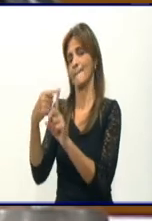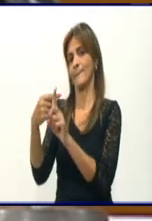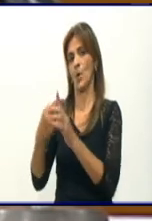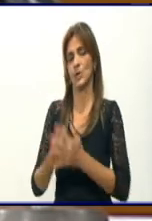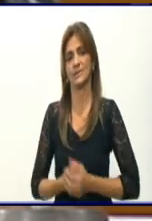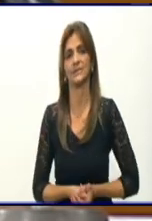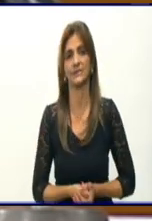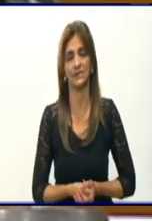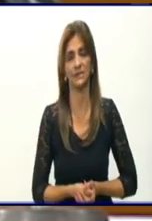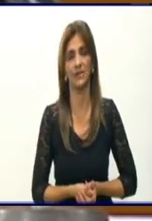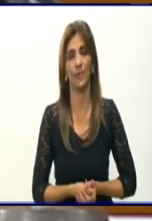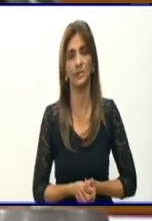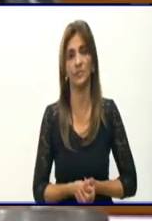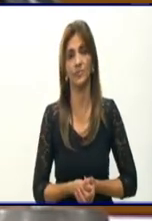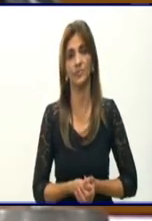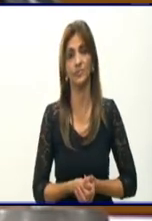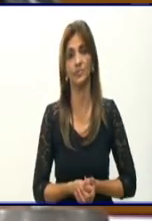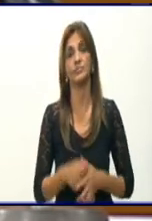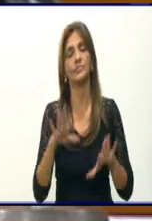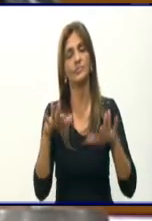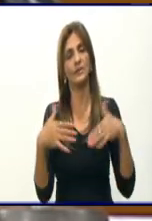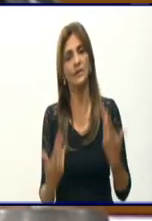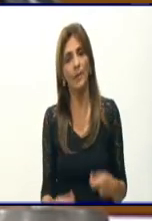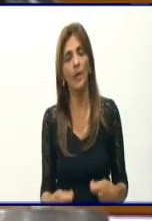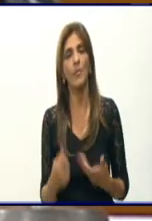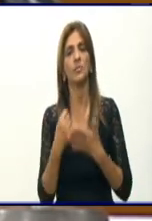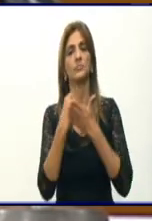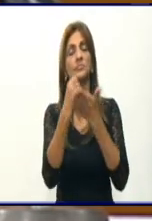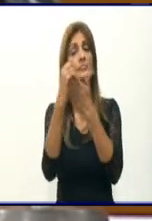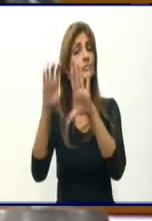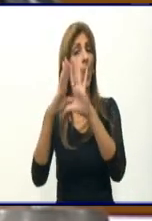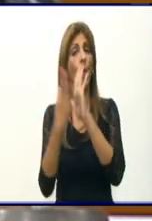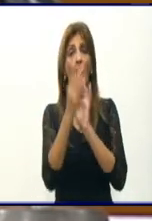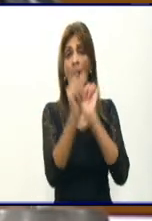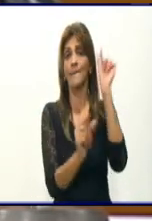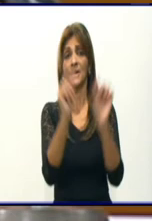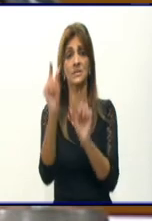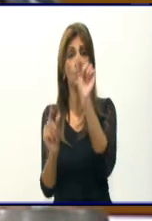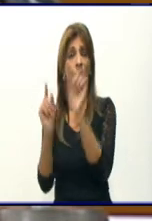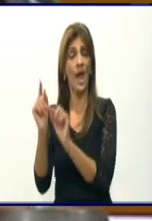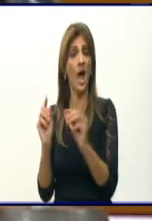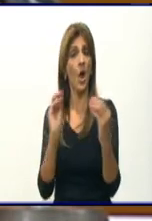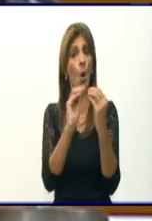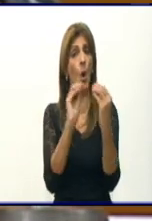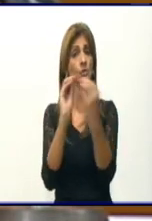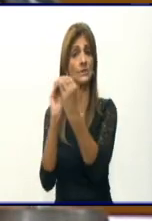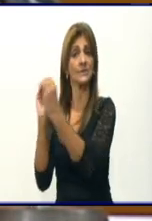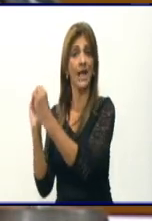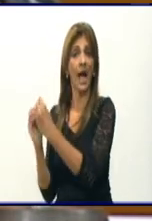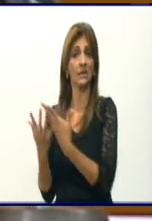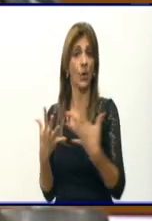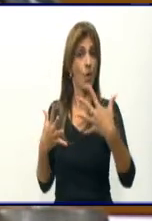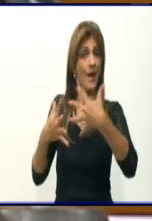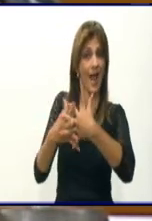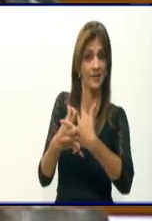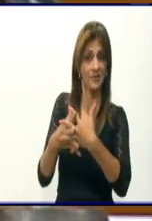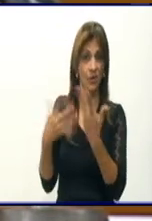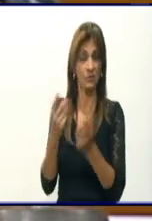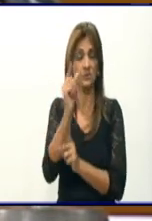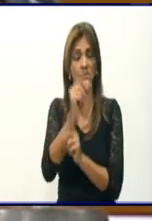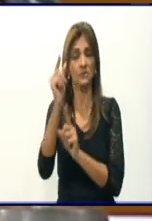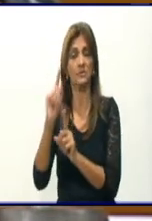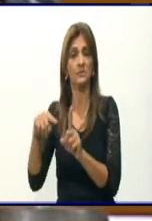todos los contactos de ese caso, hay que aportar todos los contactos. Miren, la tendencia en estos últimos días que hemos visto es